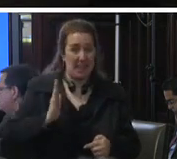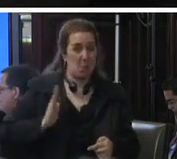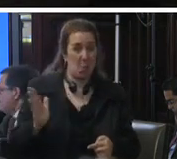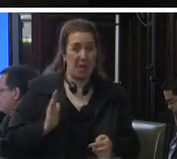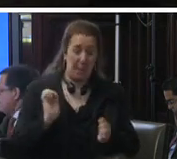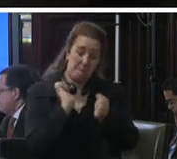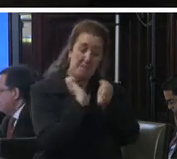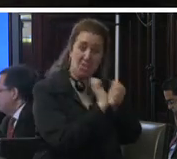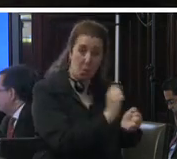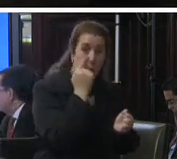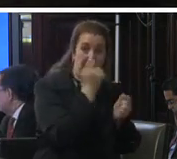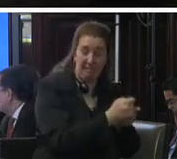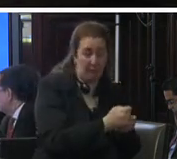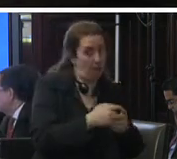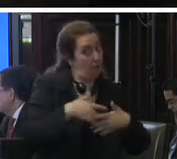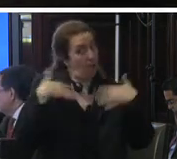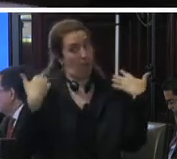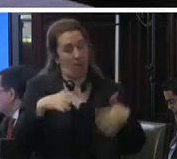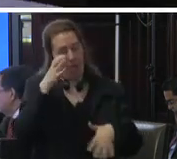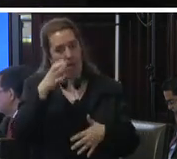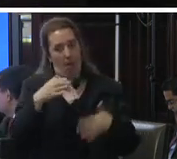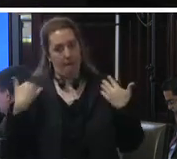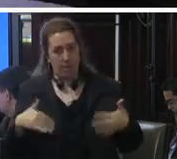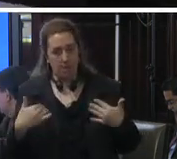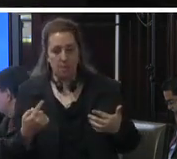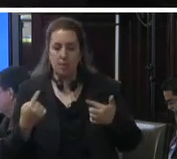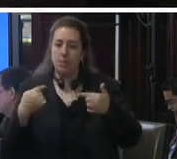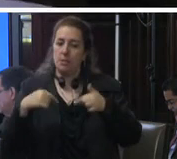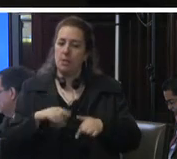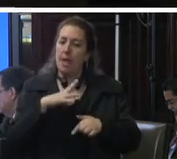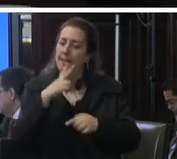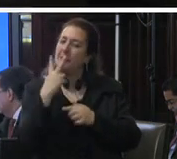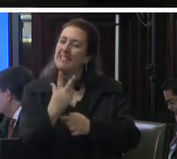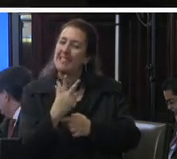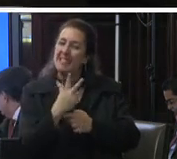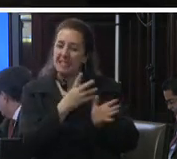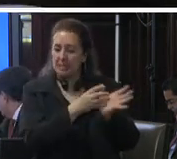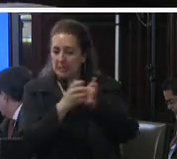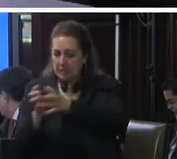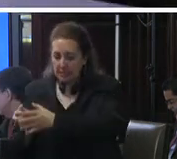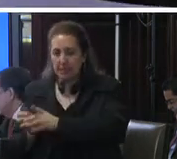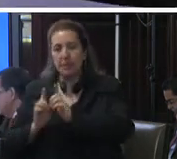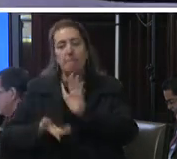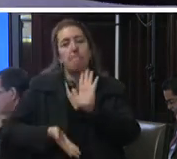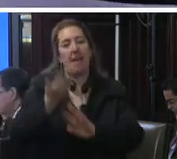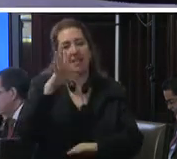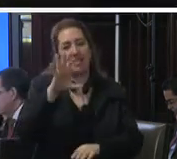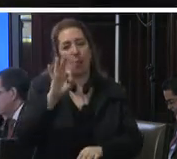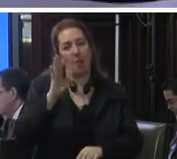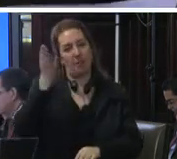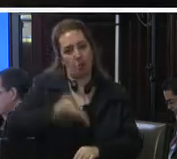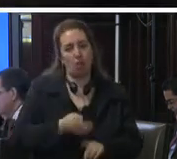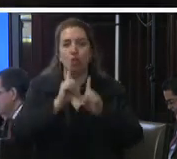evidentemente alarmante pero existen otros tres entidad otras tres entidades en las que más del 50 por ciento de las mujeres están